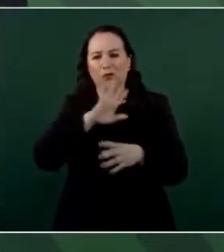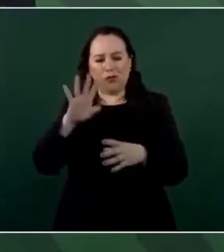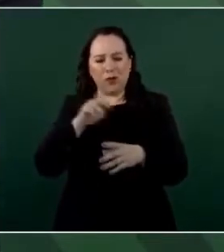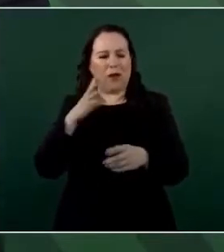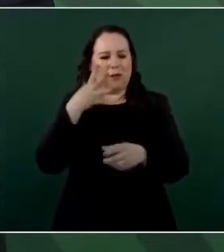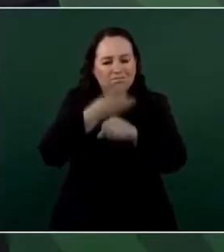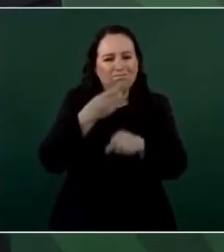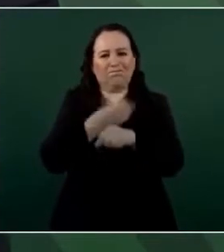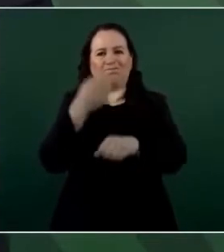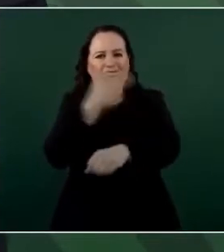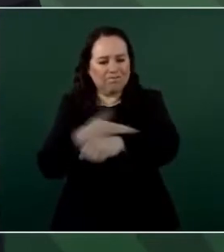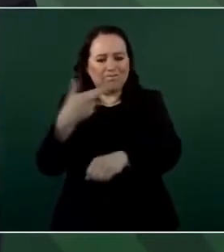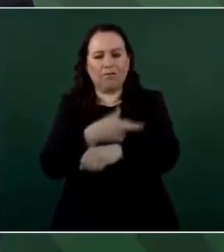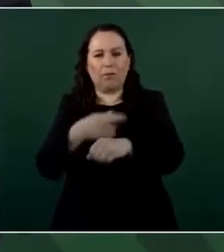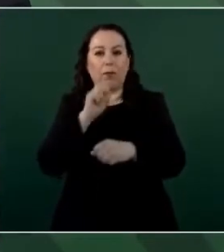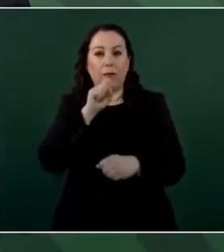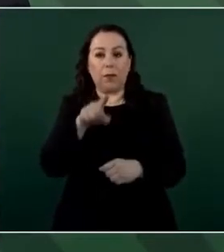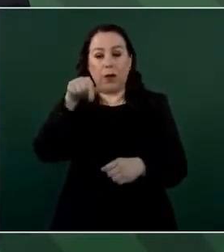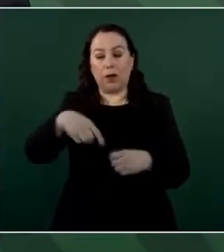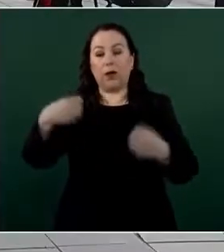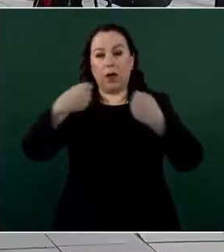Informo para Radio Bemba, Veracruz, Liana Zamudio.